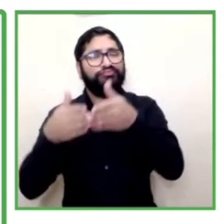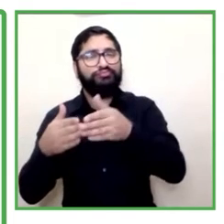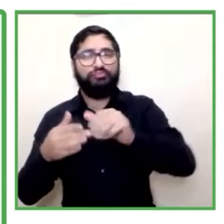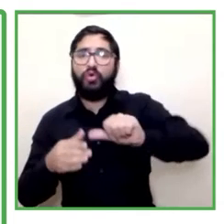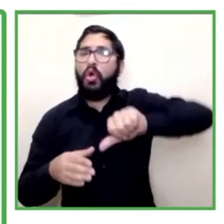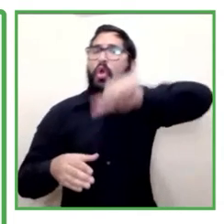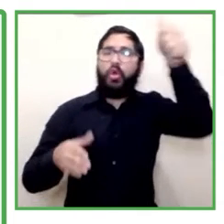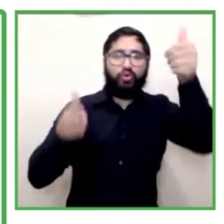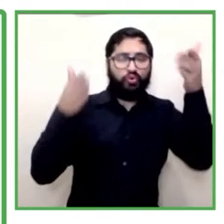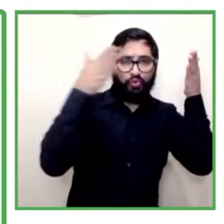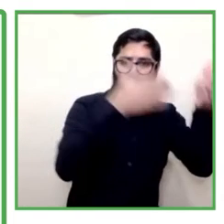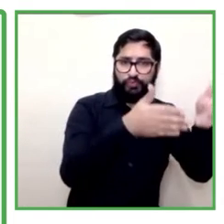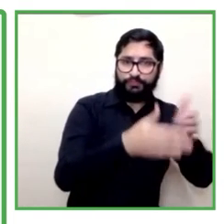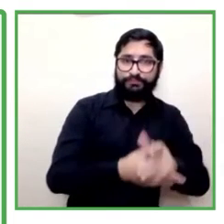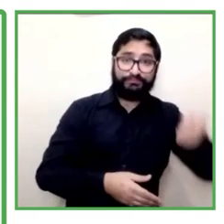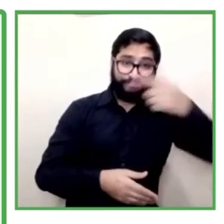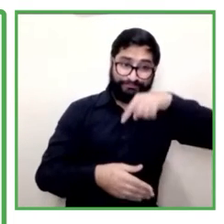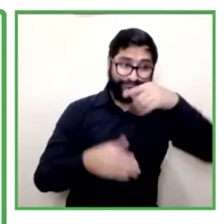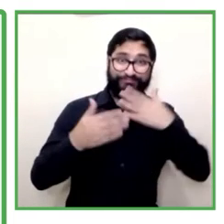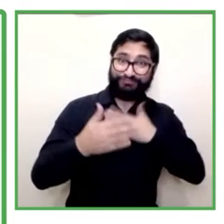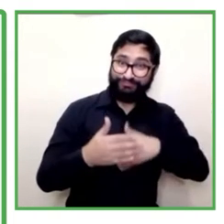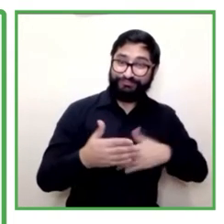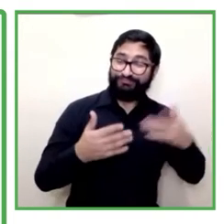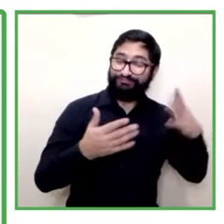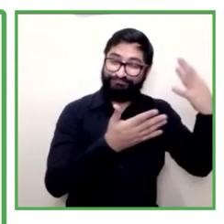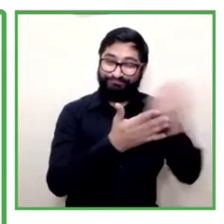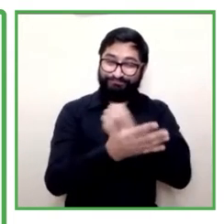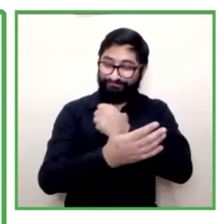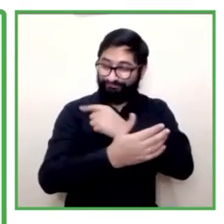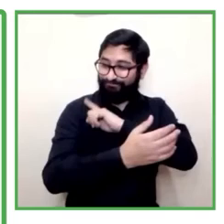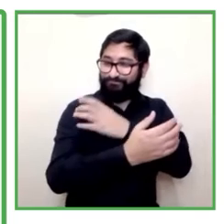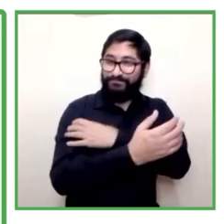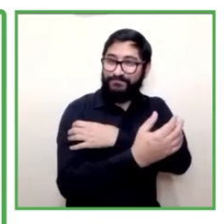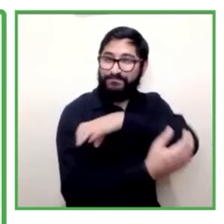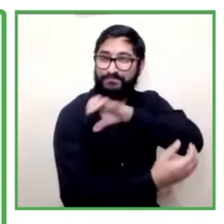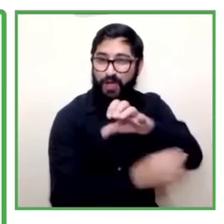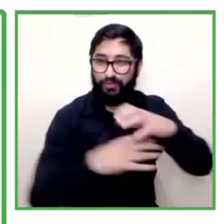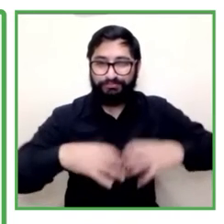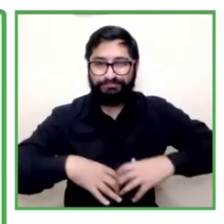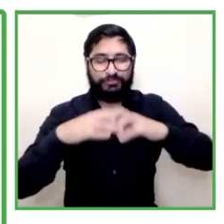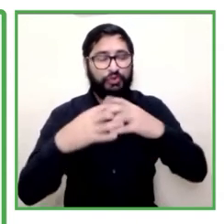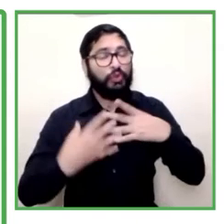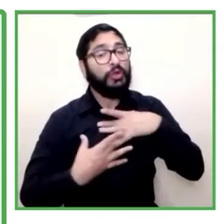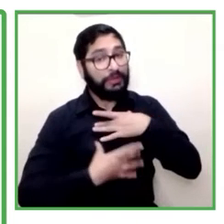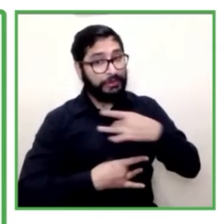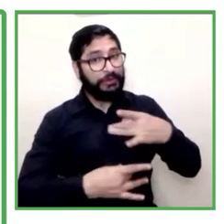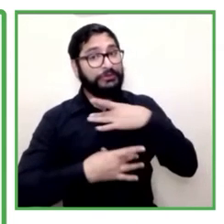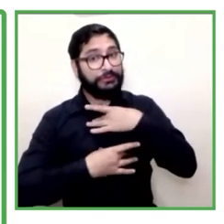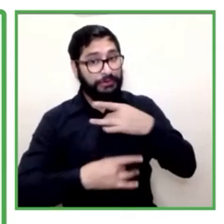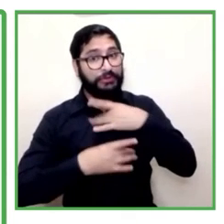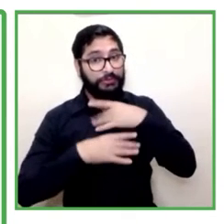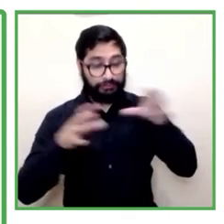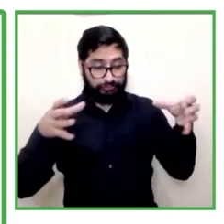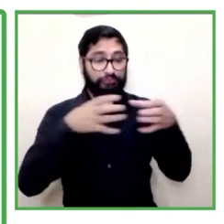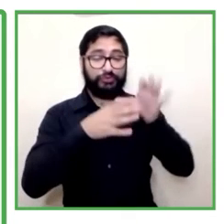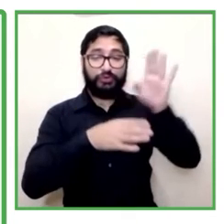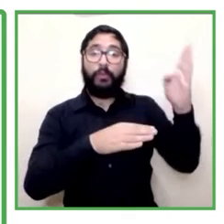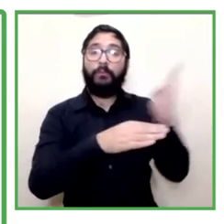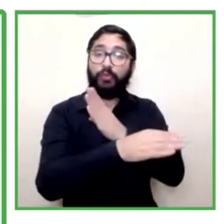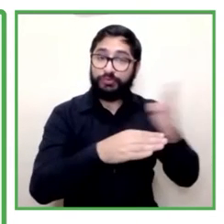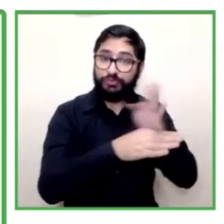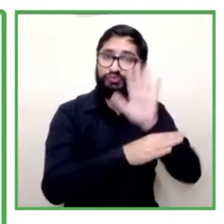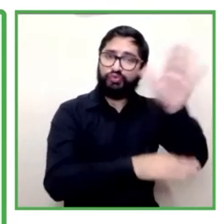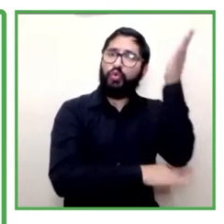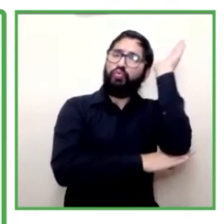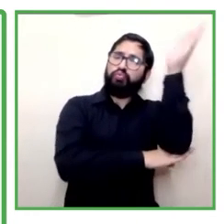fortalecer el interés del sector empresarial por brindar capacitación a través del SENA y vínculo laboral a través de ese